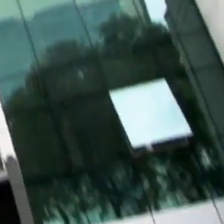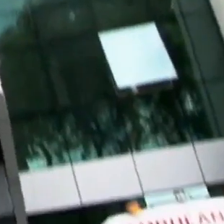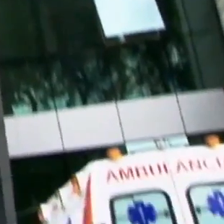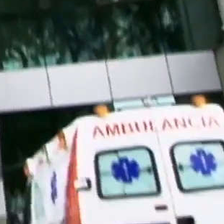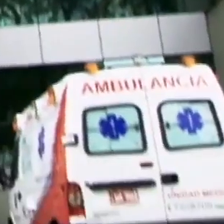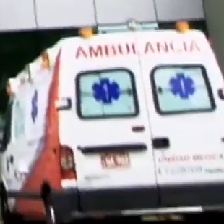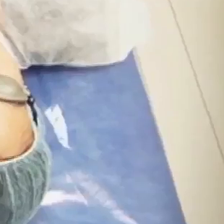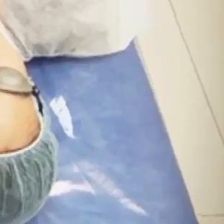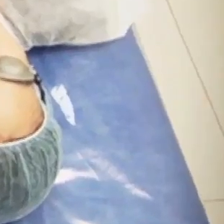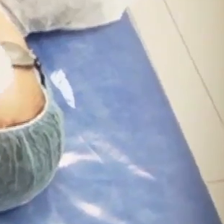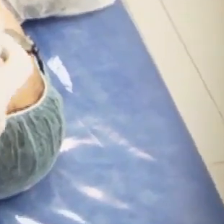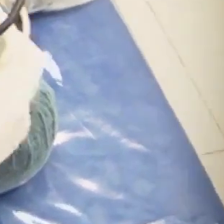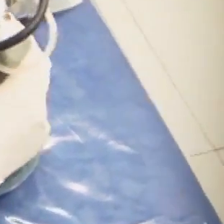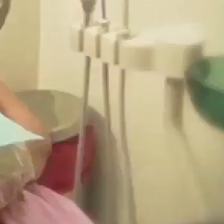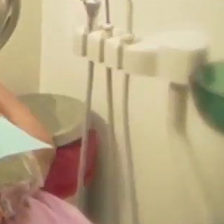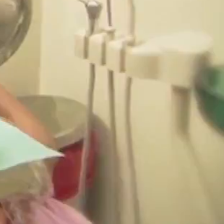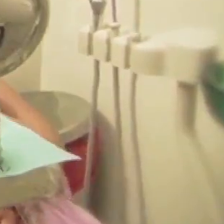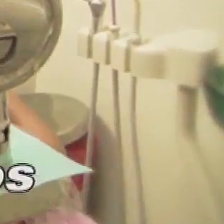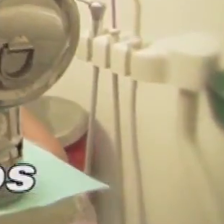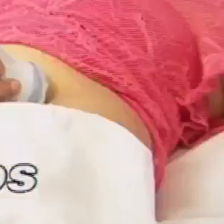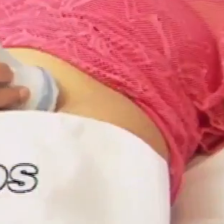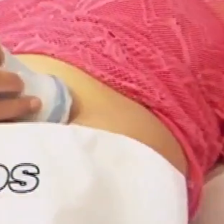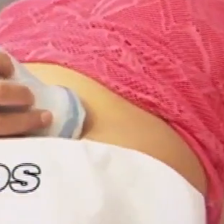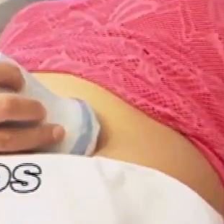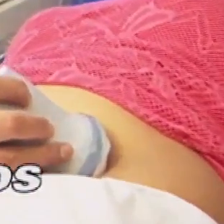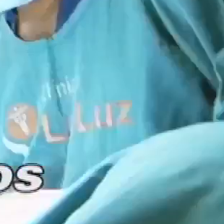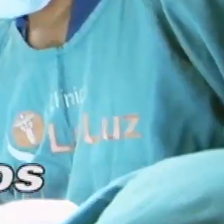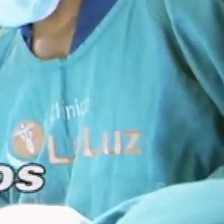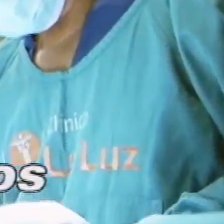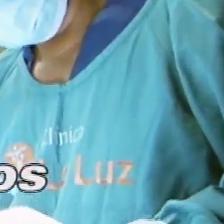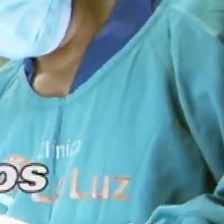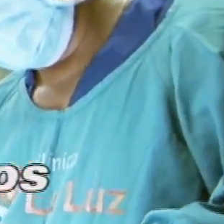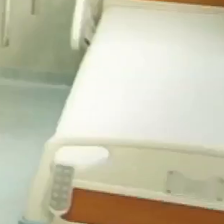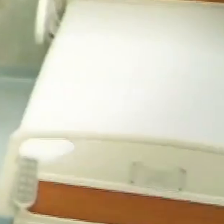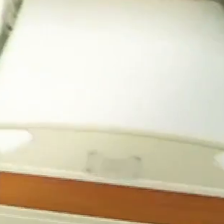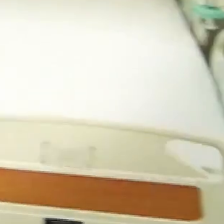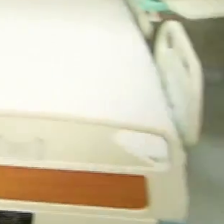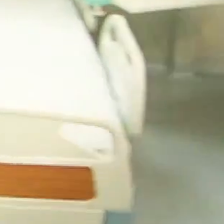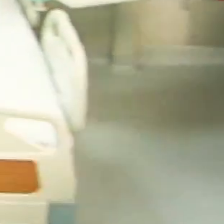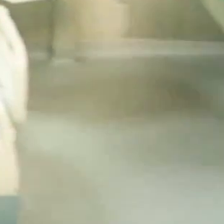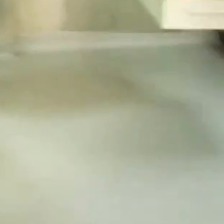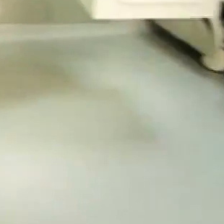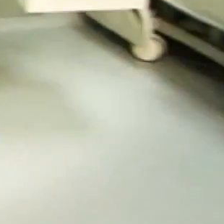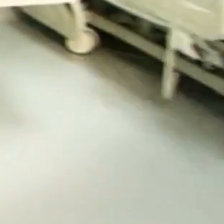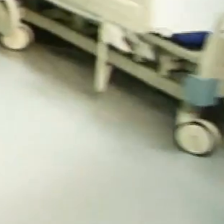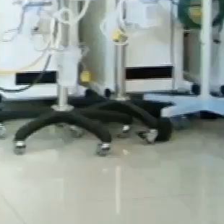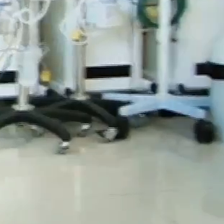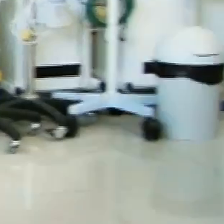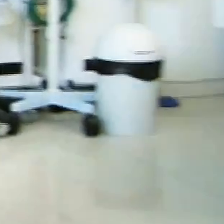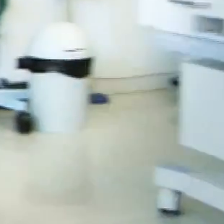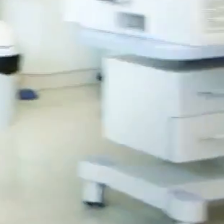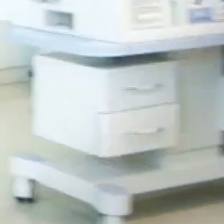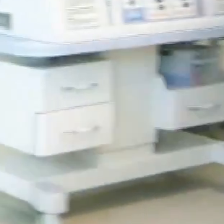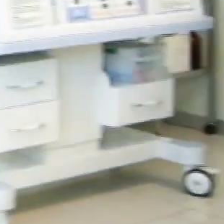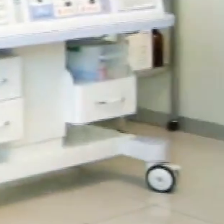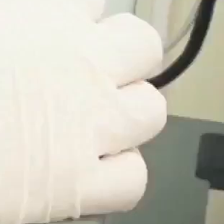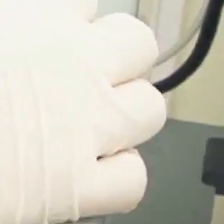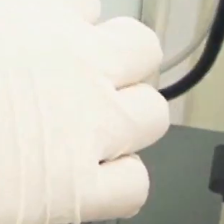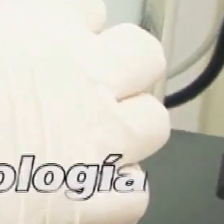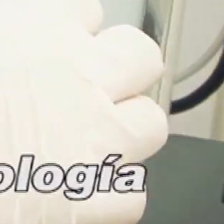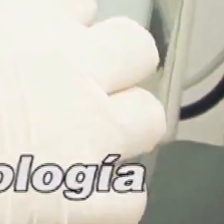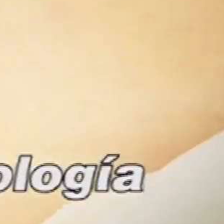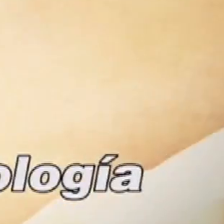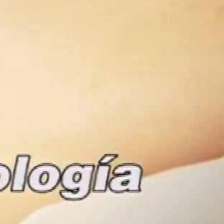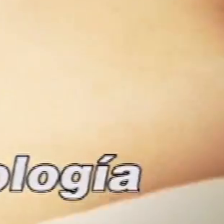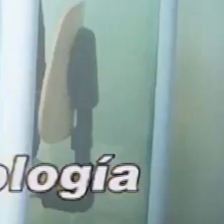La Clínica La Luz está integrada por un equipo de profesionales altamente calificados, apoyados en la